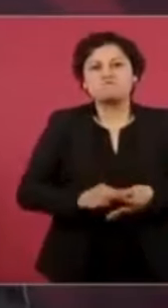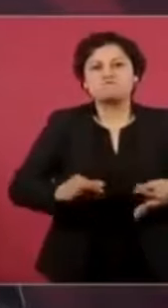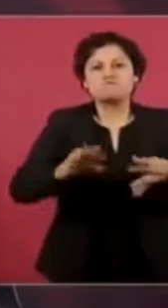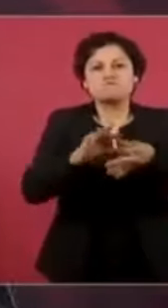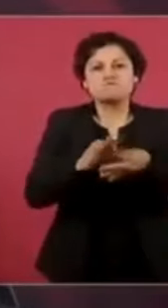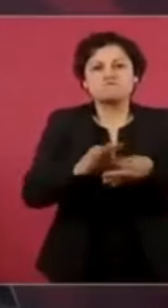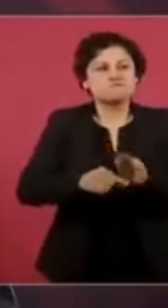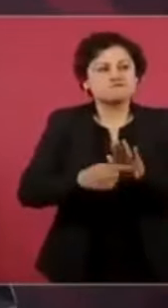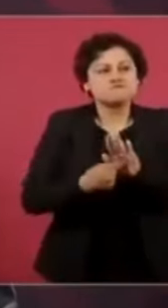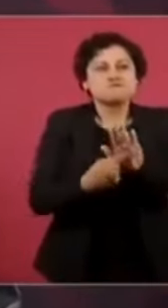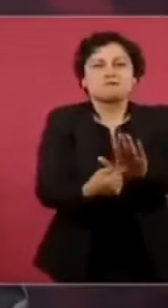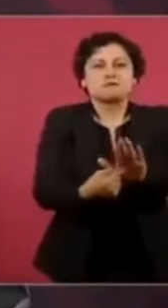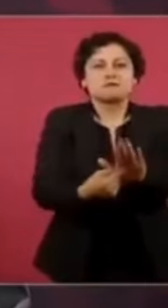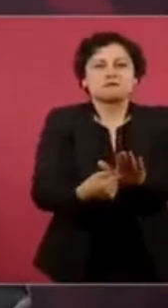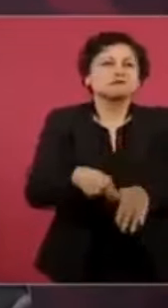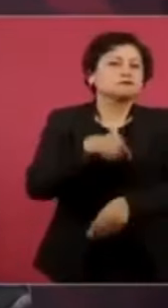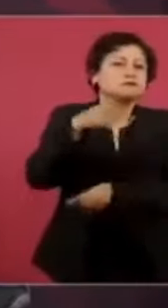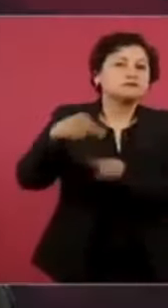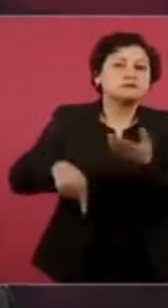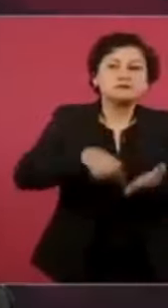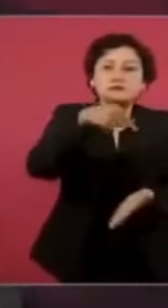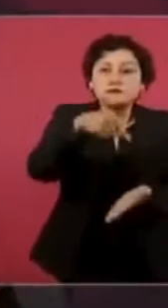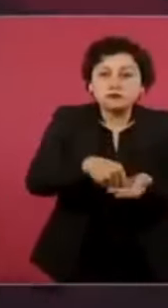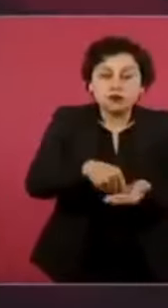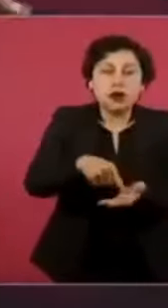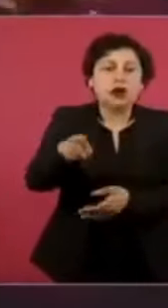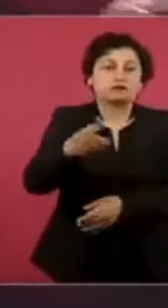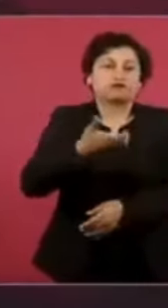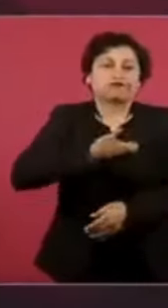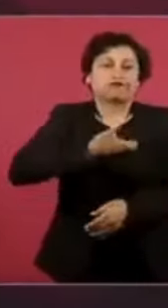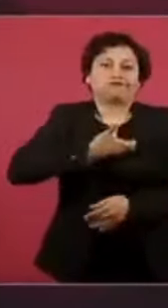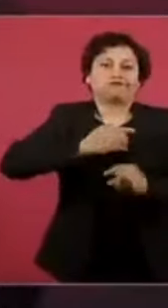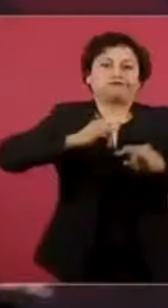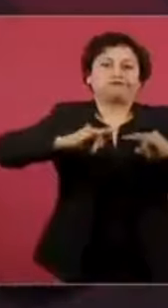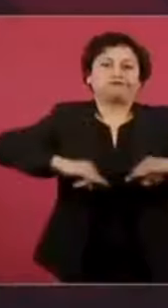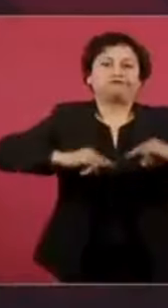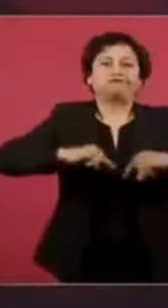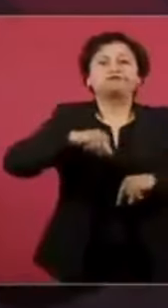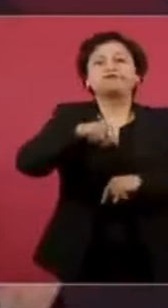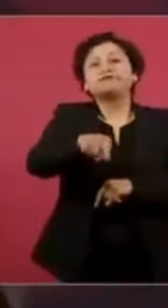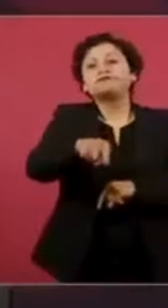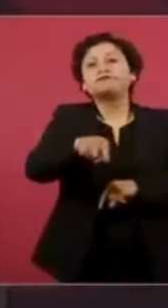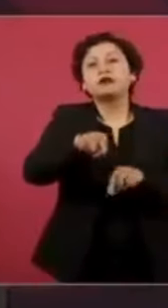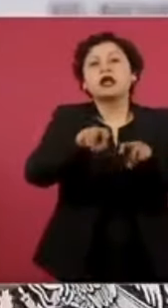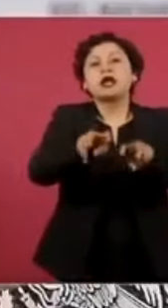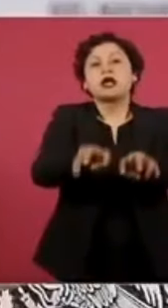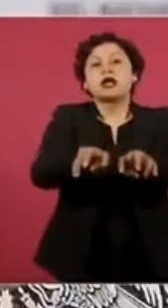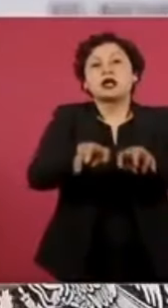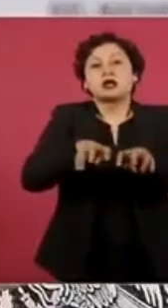Zócalo, con sillas, porque es informe,